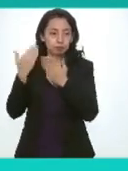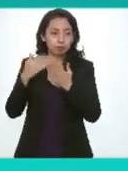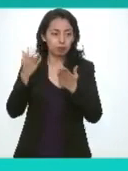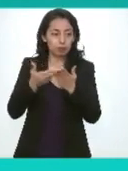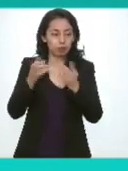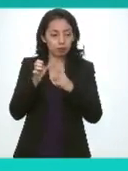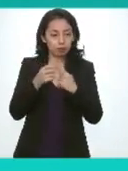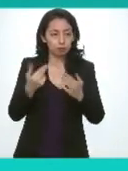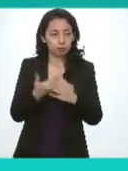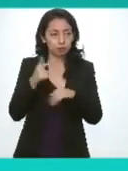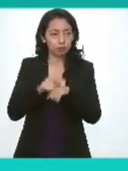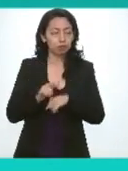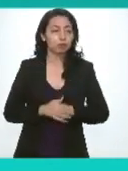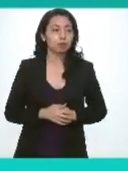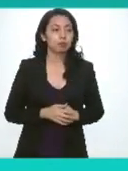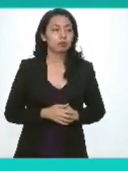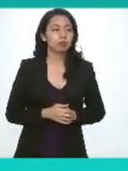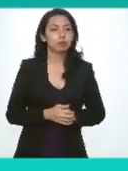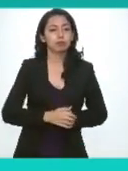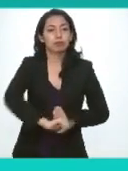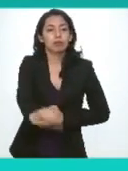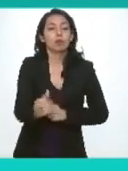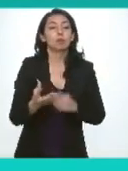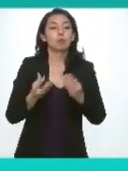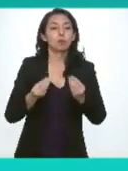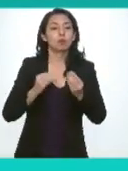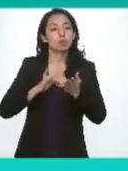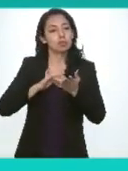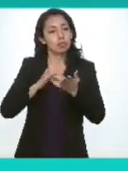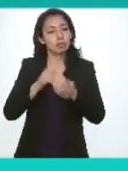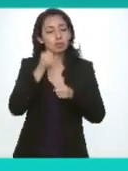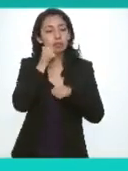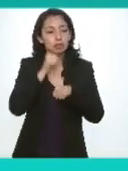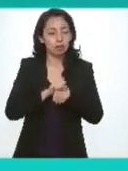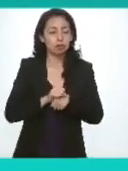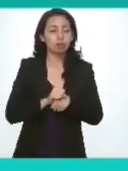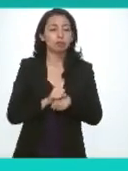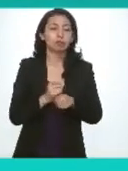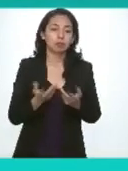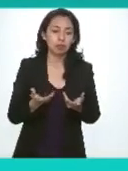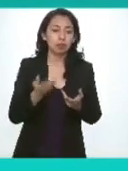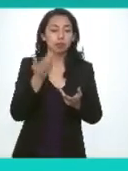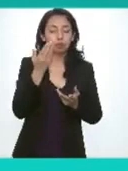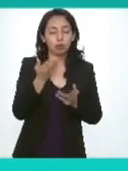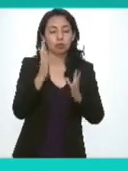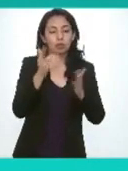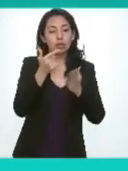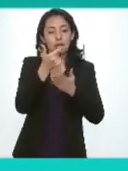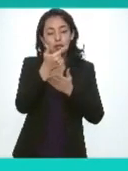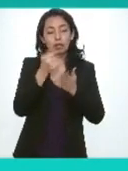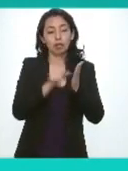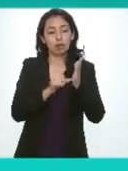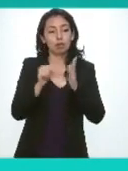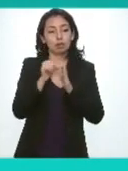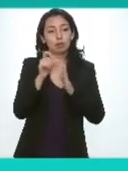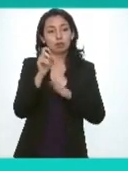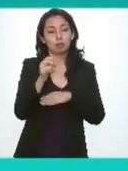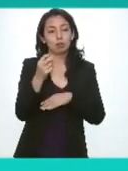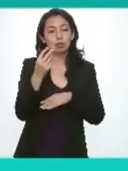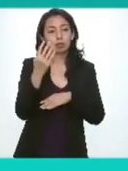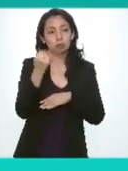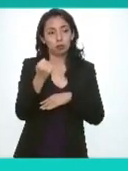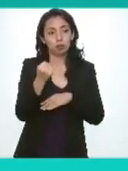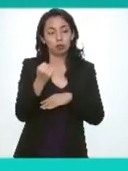consejo nacional muchas gracias muchas gracias secretario de conformidad con lo dispuesto en el artículo 29